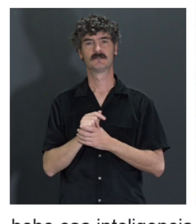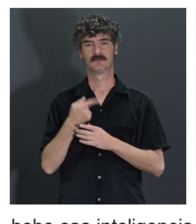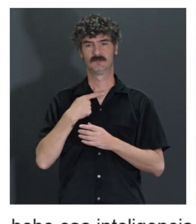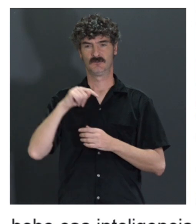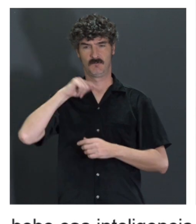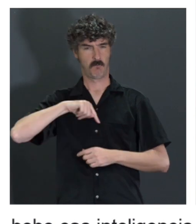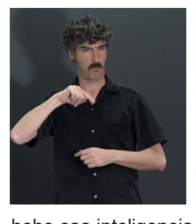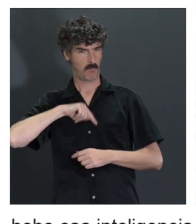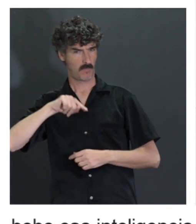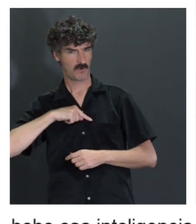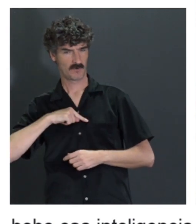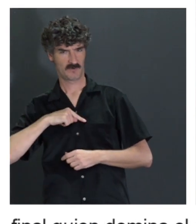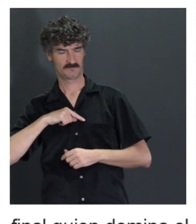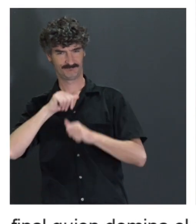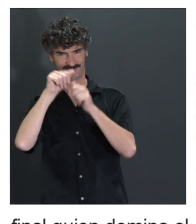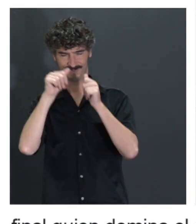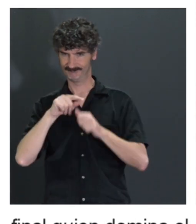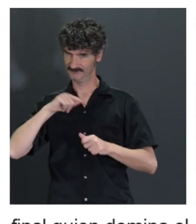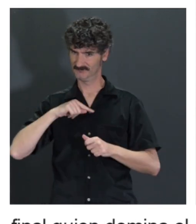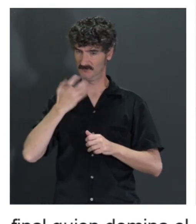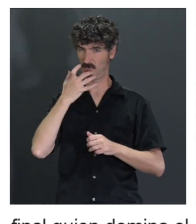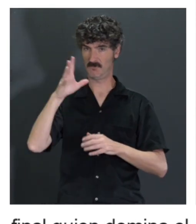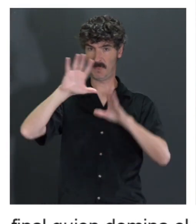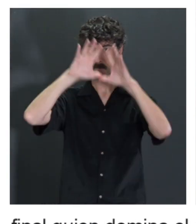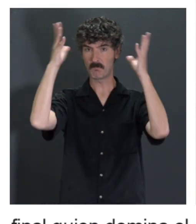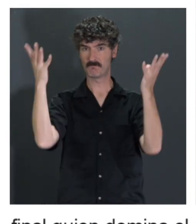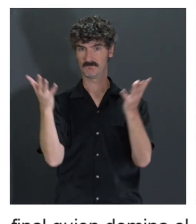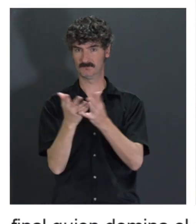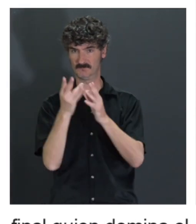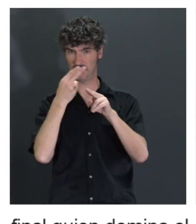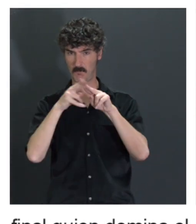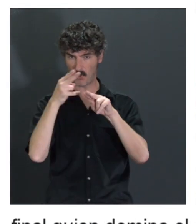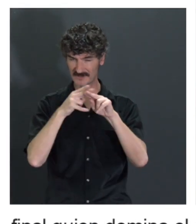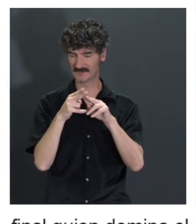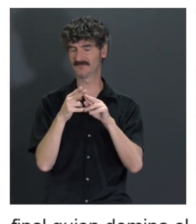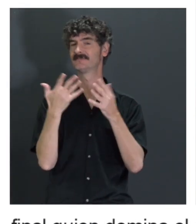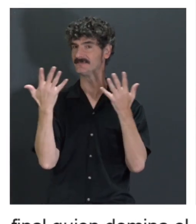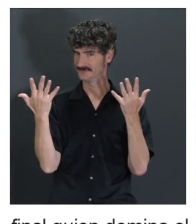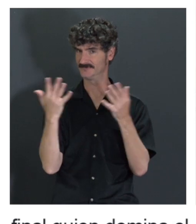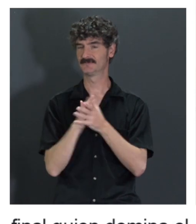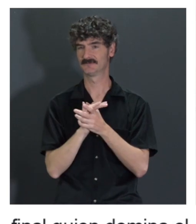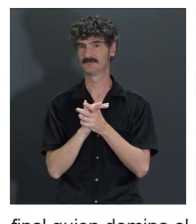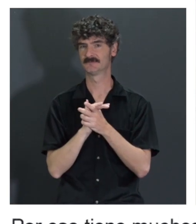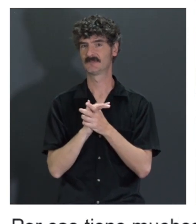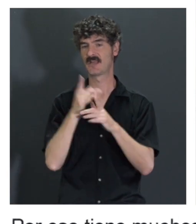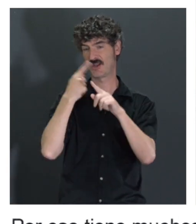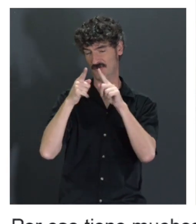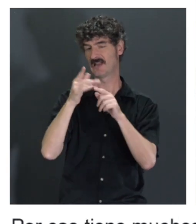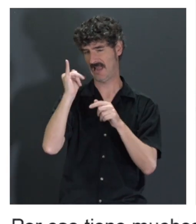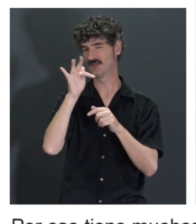morales también la inteligencia artificial y geopolíticamente también, oye, que, sabes, Putin y esas cosas.